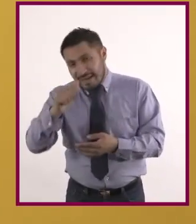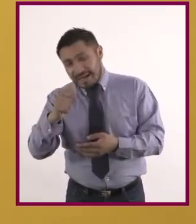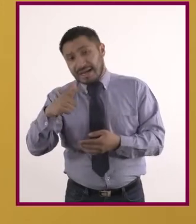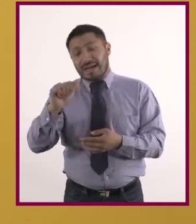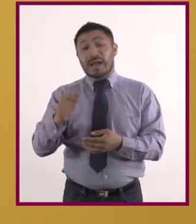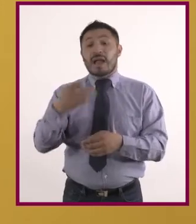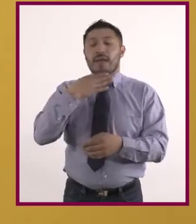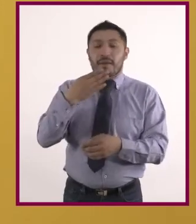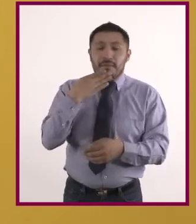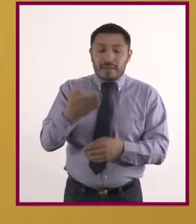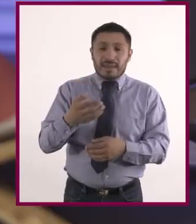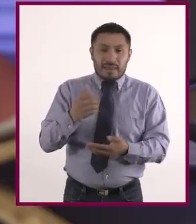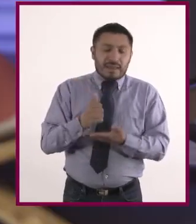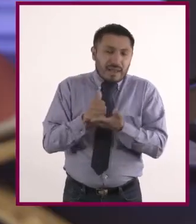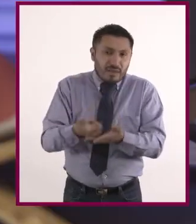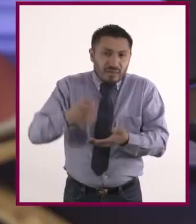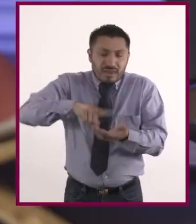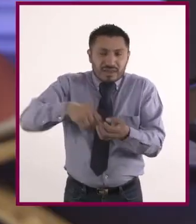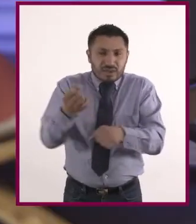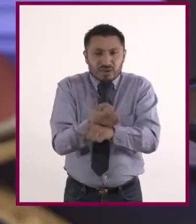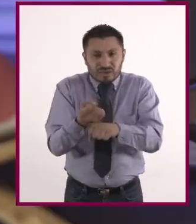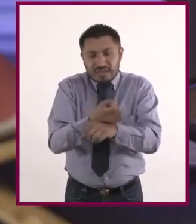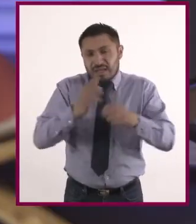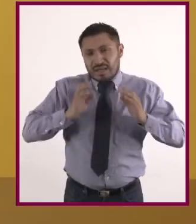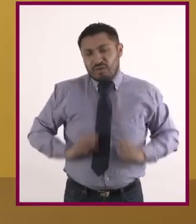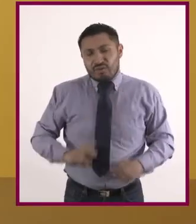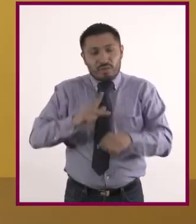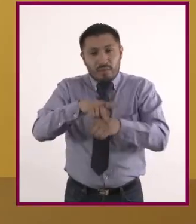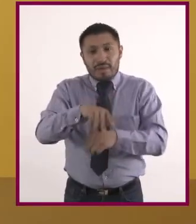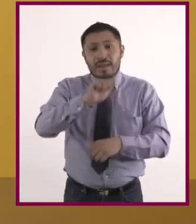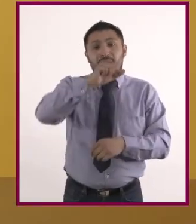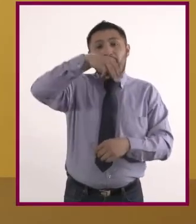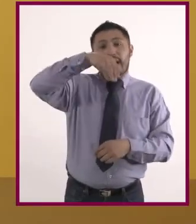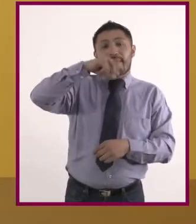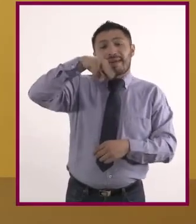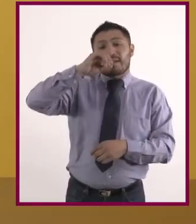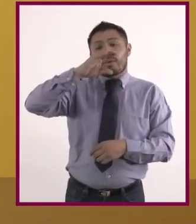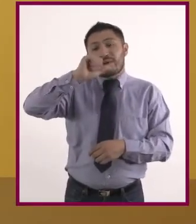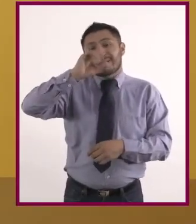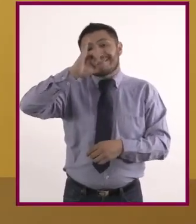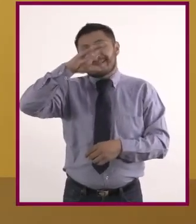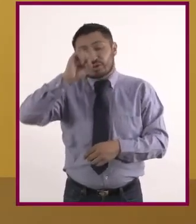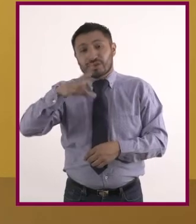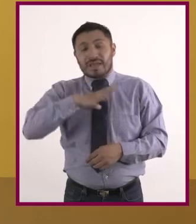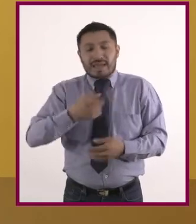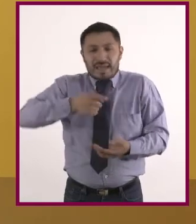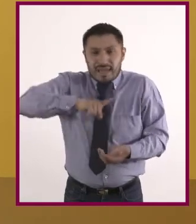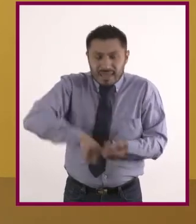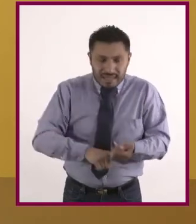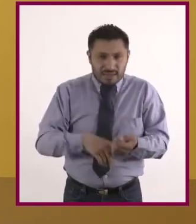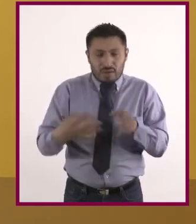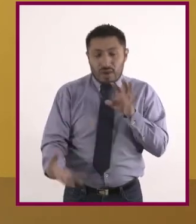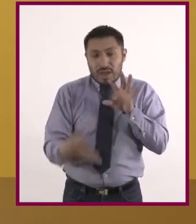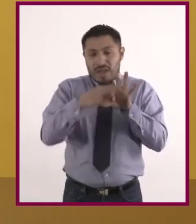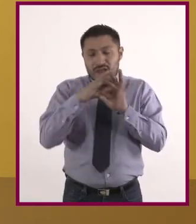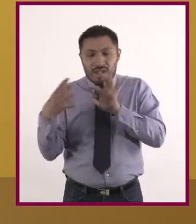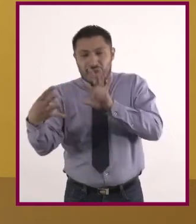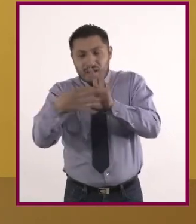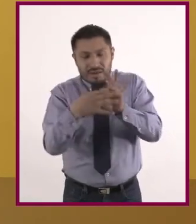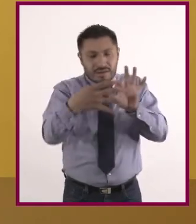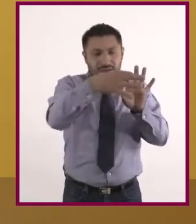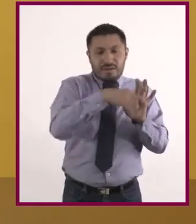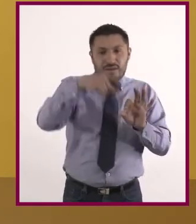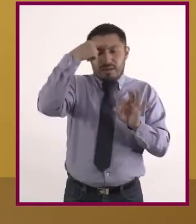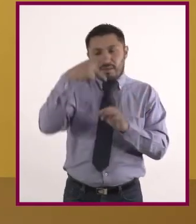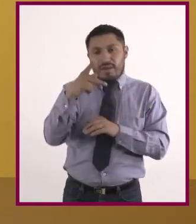nervioso, circulatorio y piel. ¿Qué son los aminoácidos? Los aminoácidos son moléculas orgánicas que se unen a otras para formar cadenas de